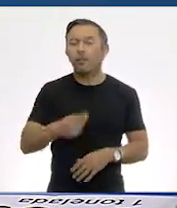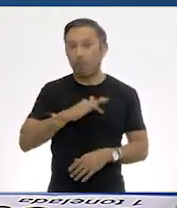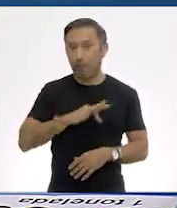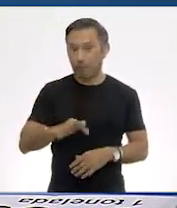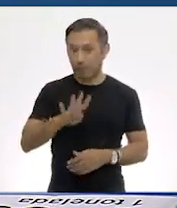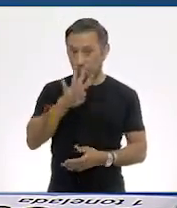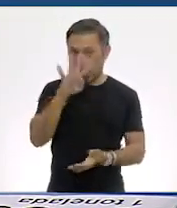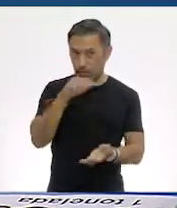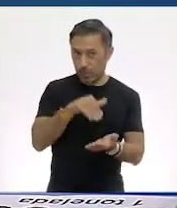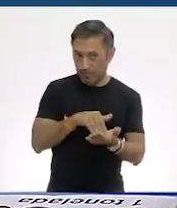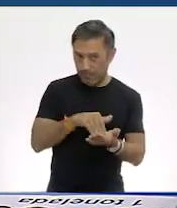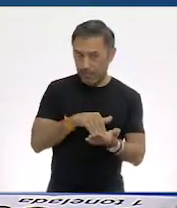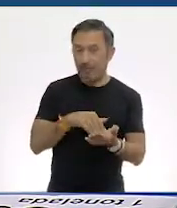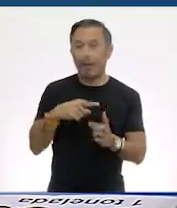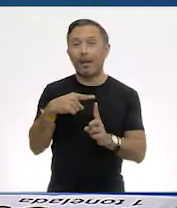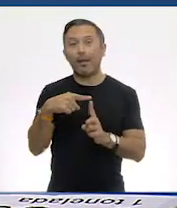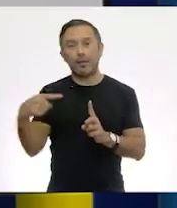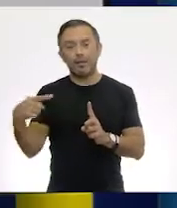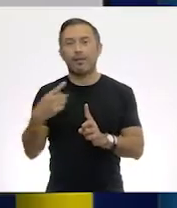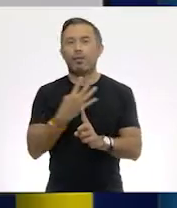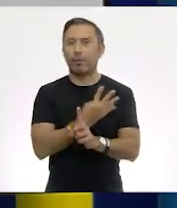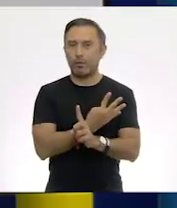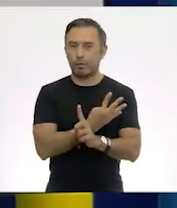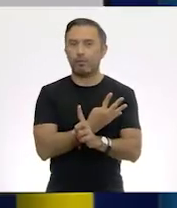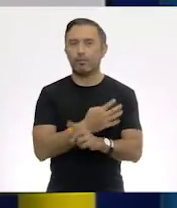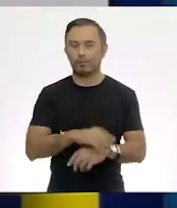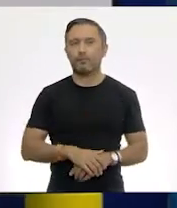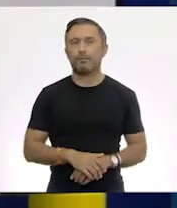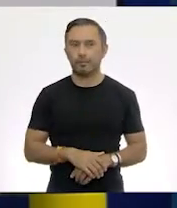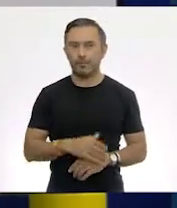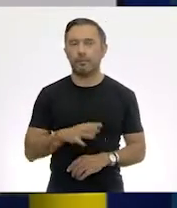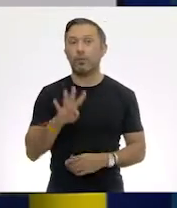entre 4. 4.000...